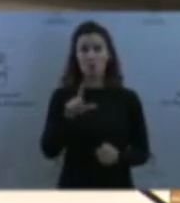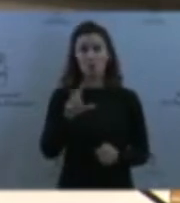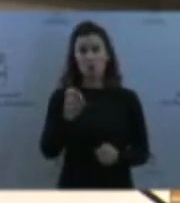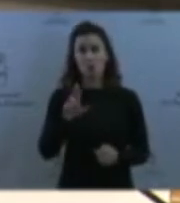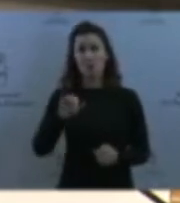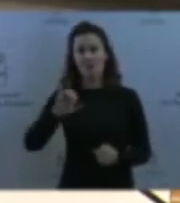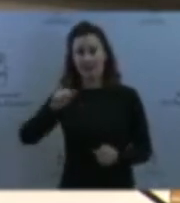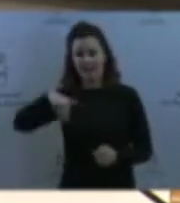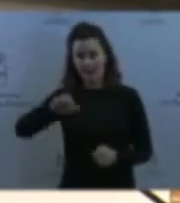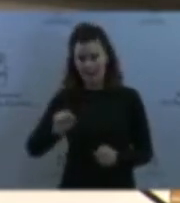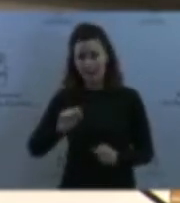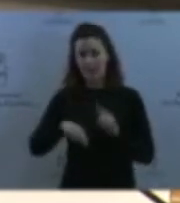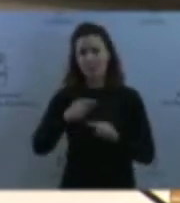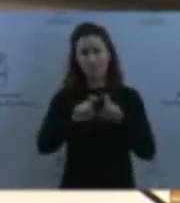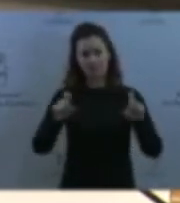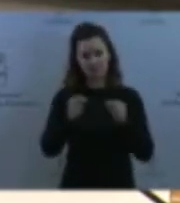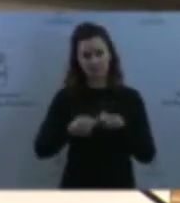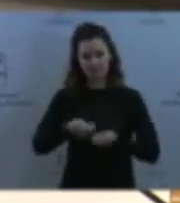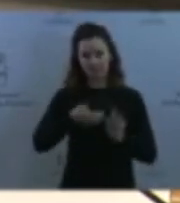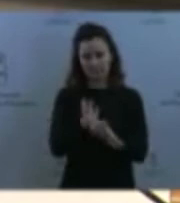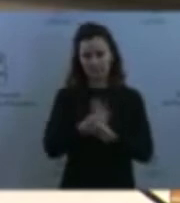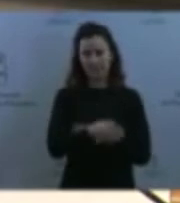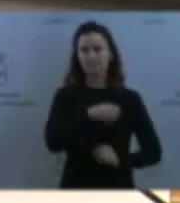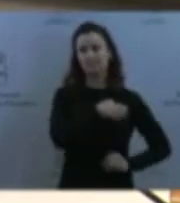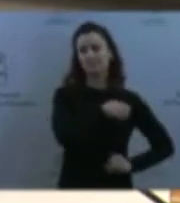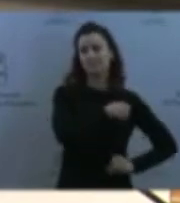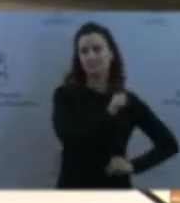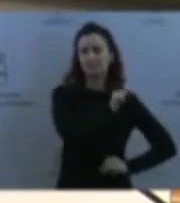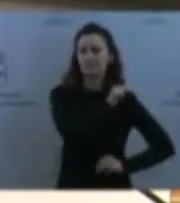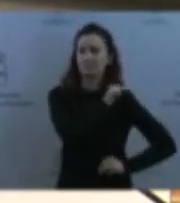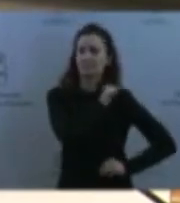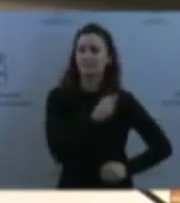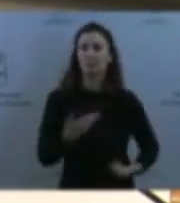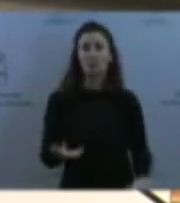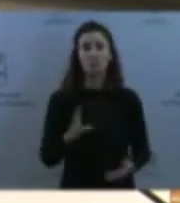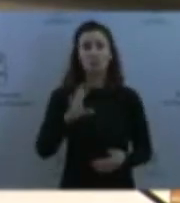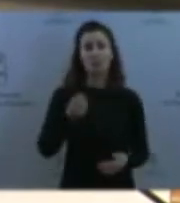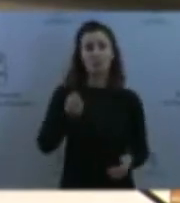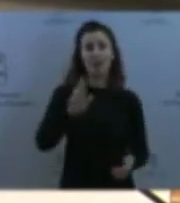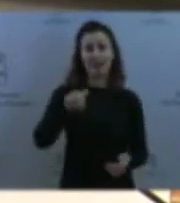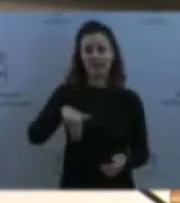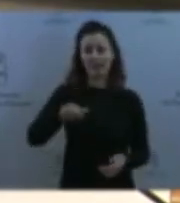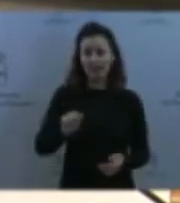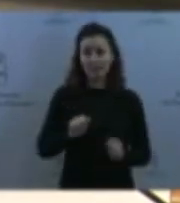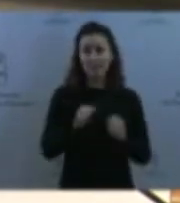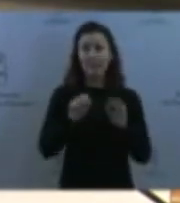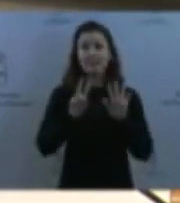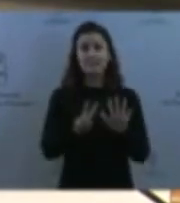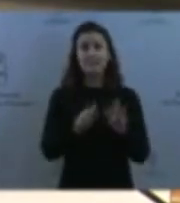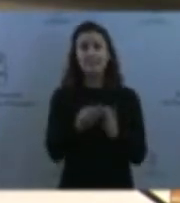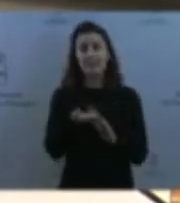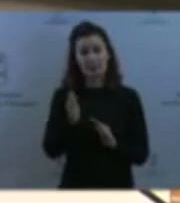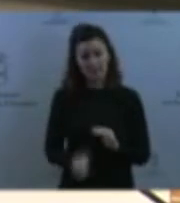en otro dispositivo que se llama DARNA, siete menores, en dos